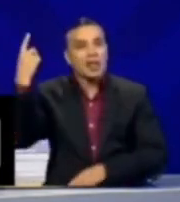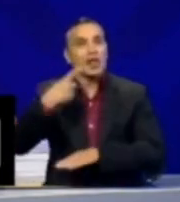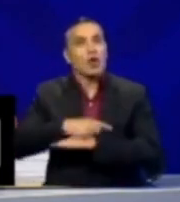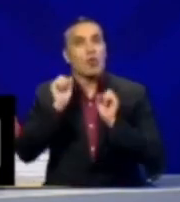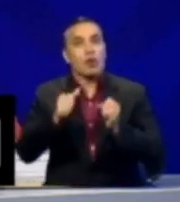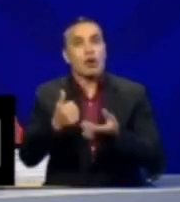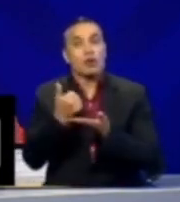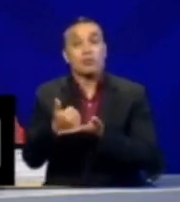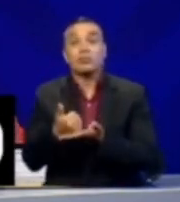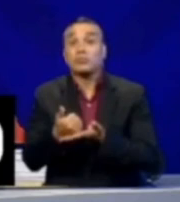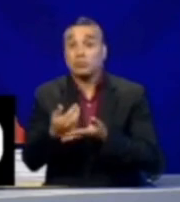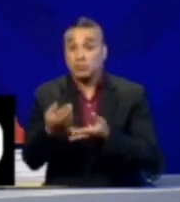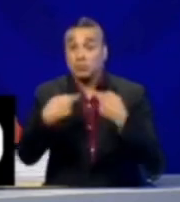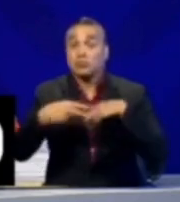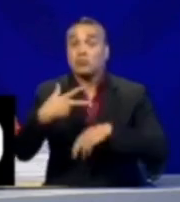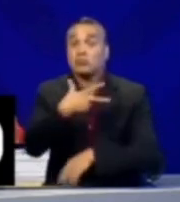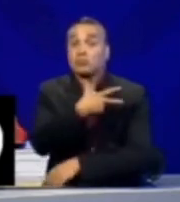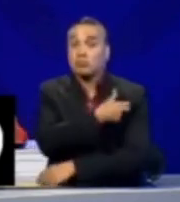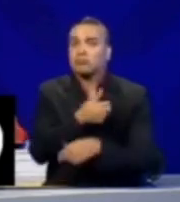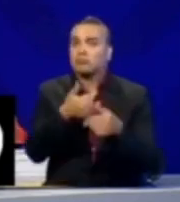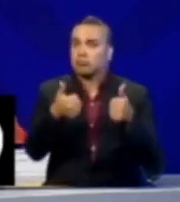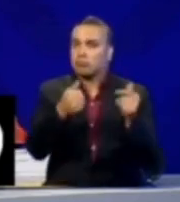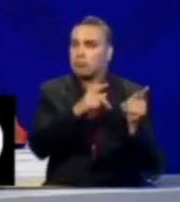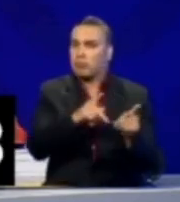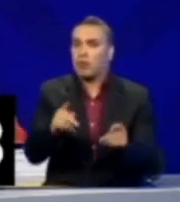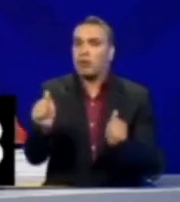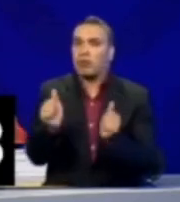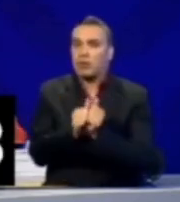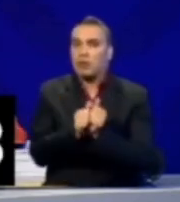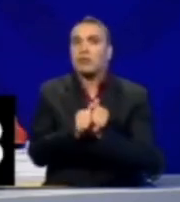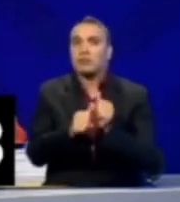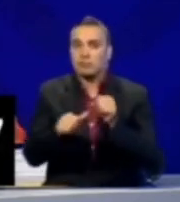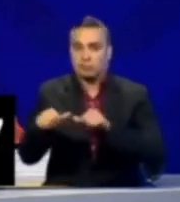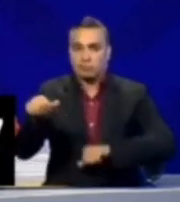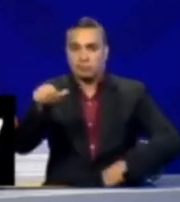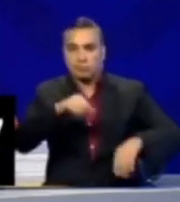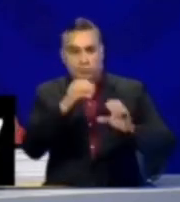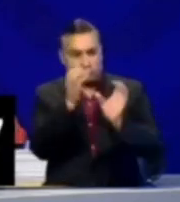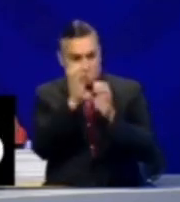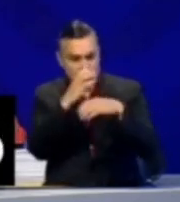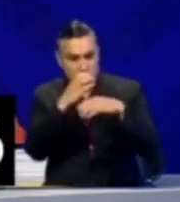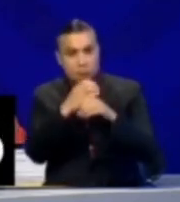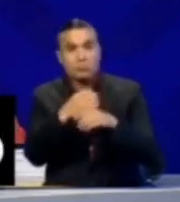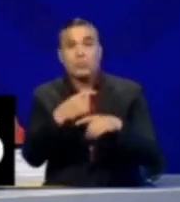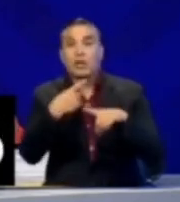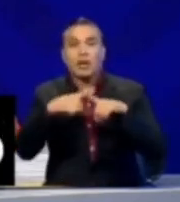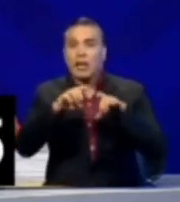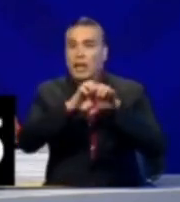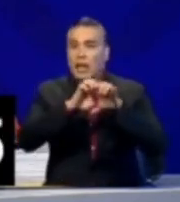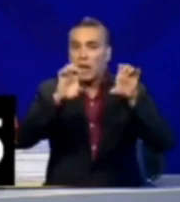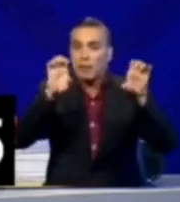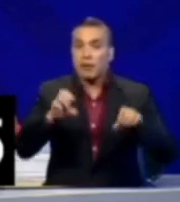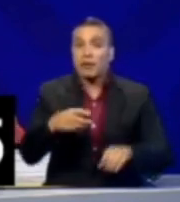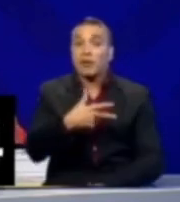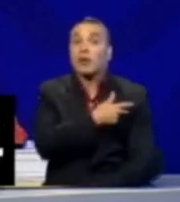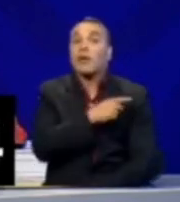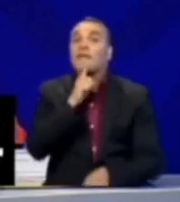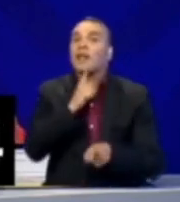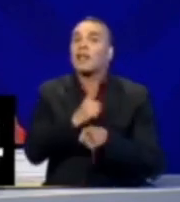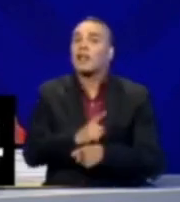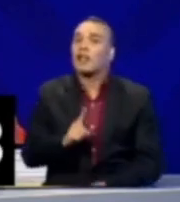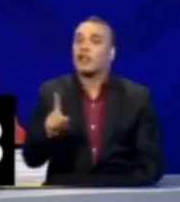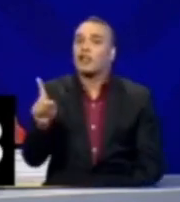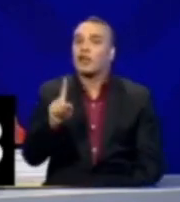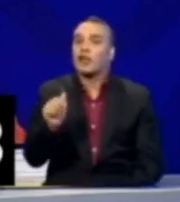Vamos a negociar las vacunas, lo haremos bien, con varios laboratorios, varios proveedores. Vacunas reales,